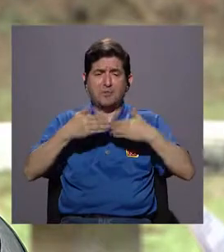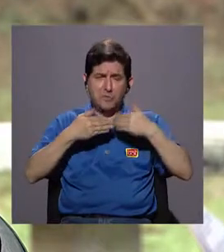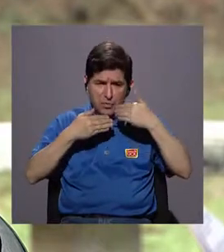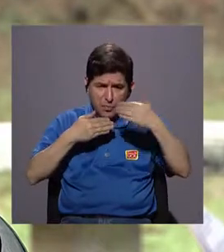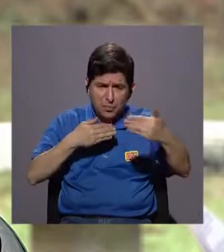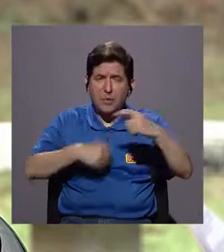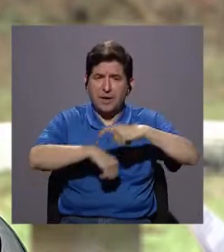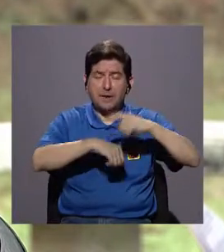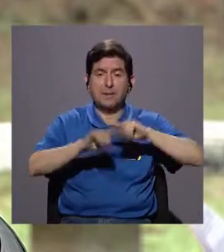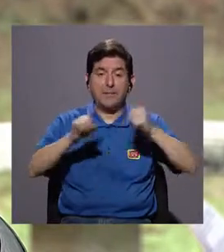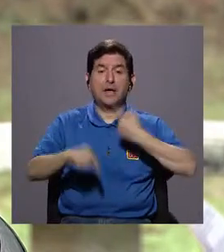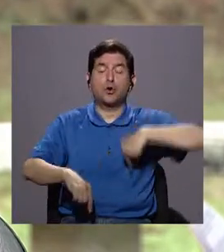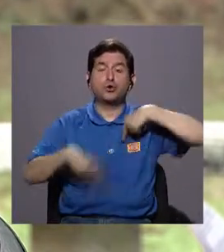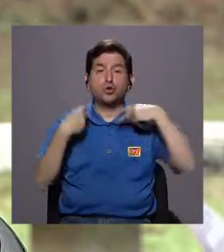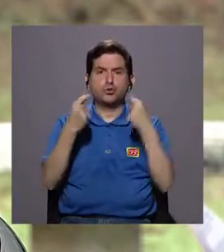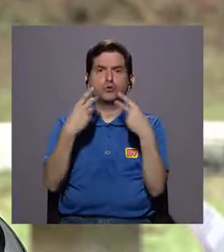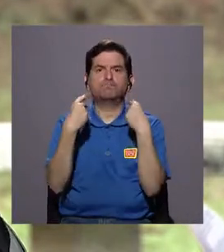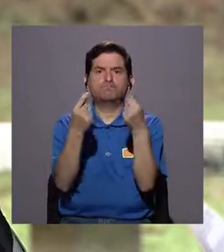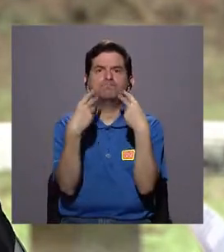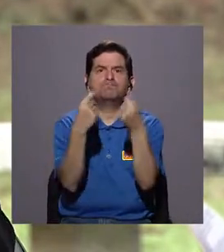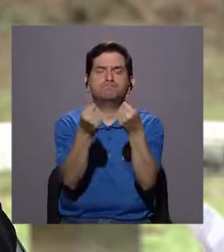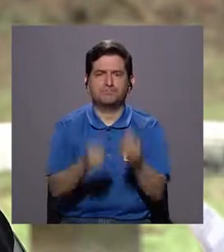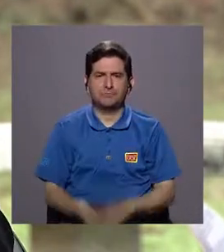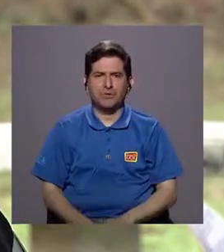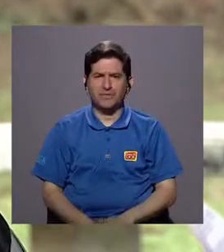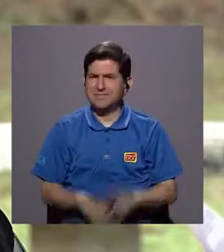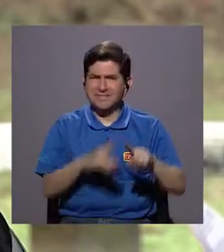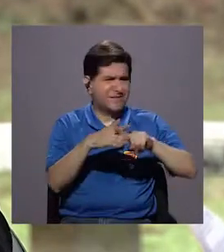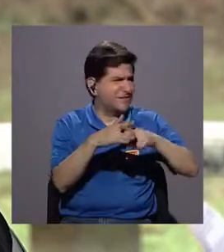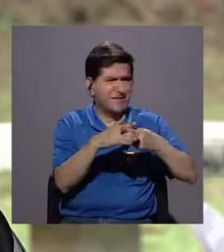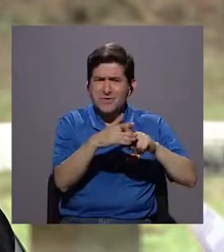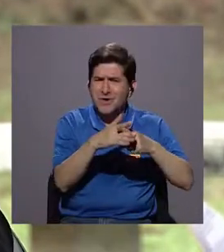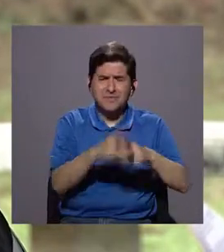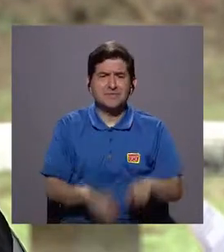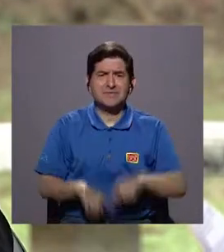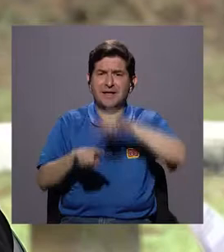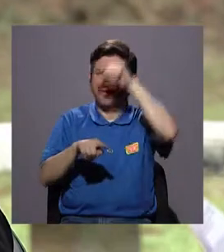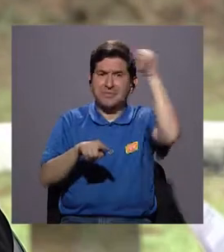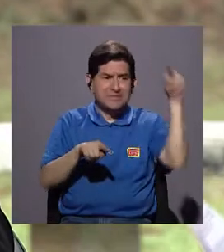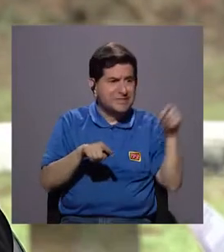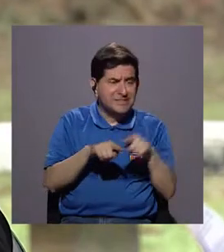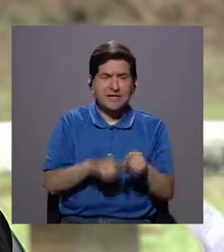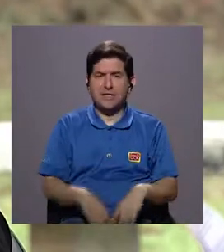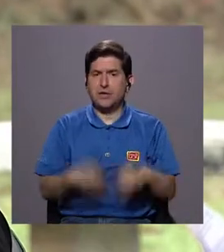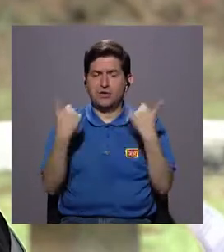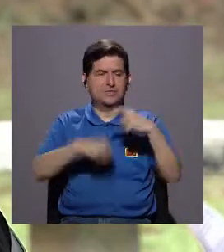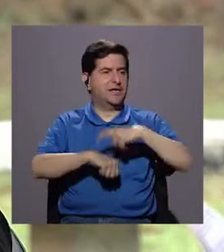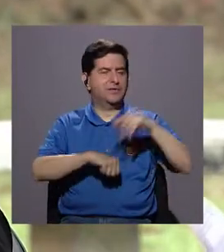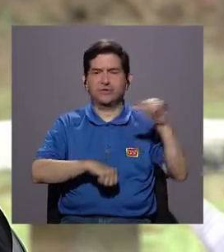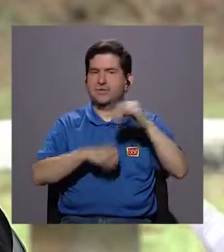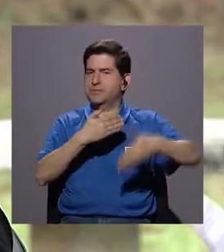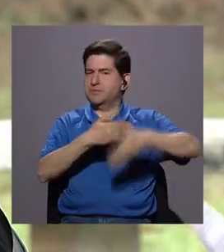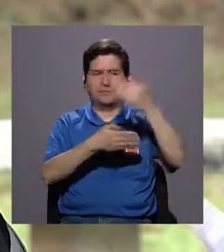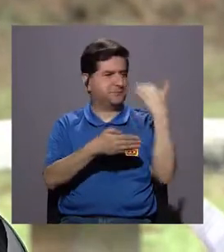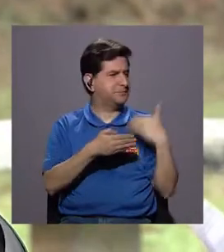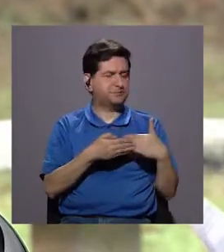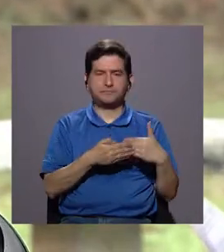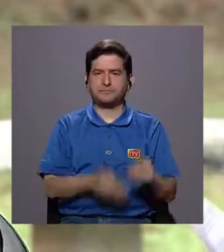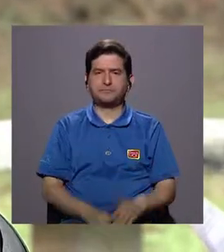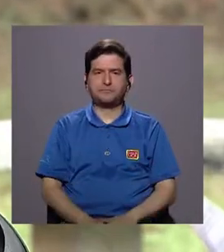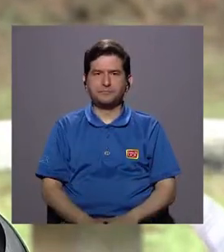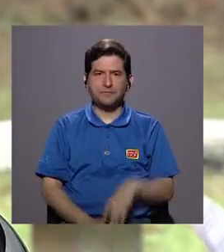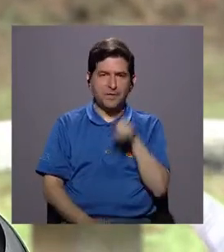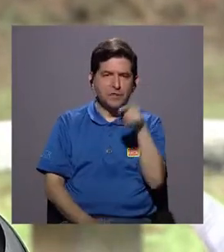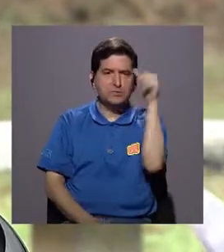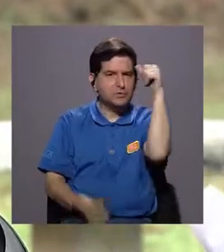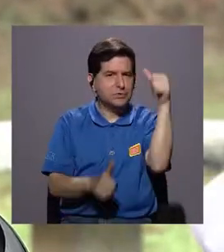del tiempo, sin embargo, nosotros los hemos acelerado. Entonces, estamos desajustando justamente los ciclos y los tiempos ya no son lo que eran antes. Que,